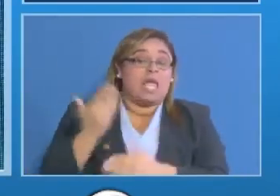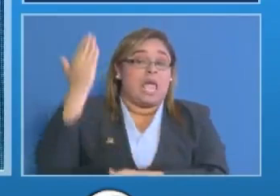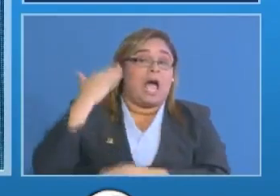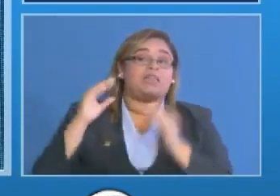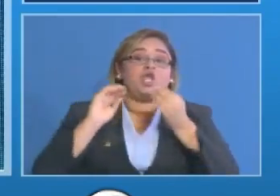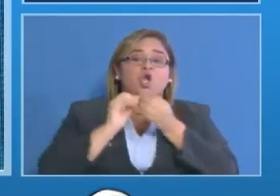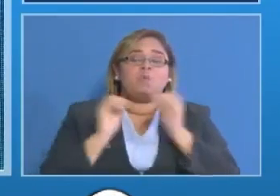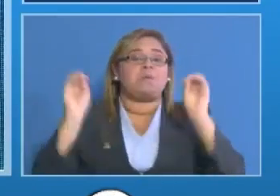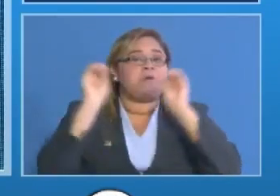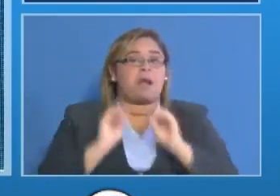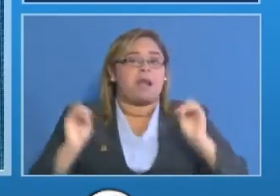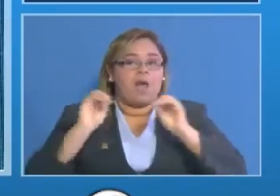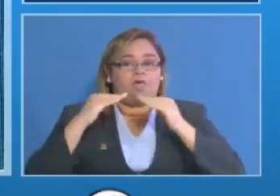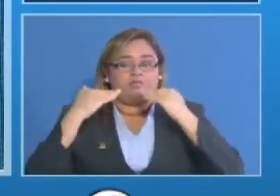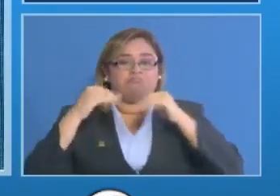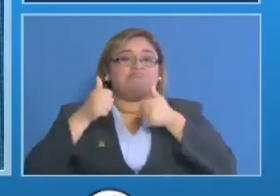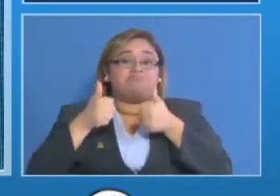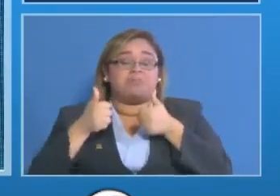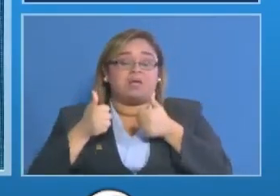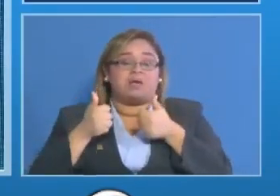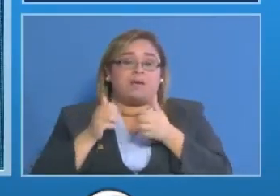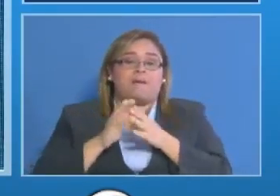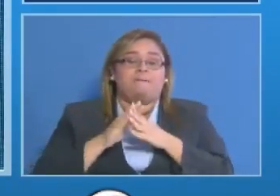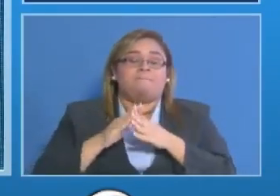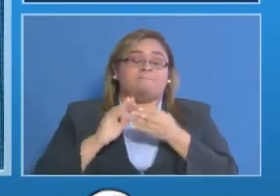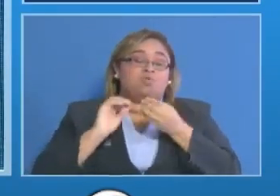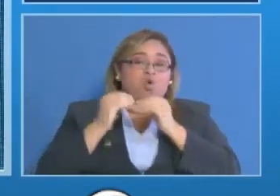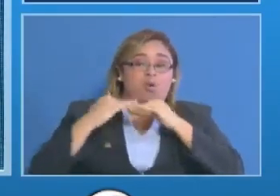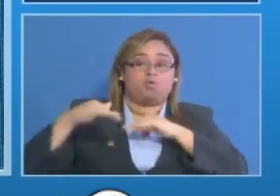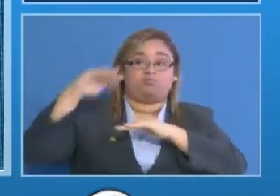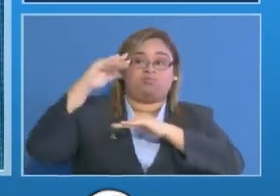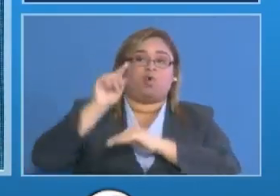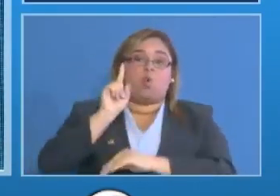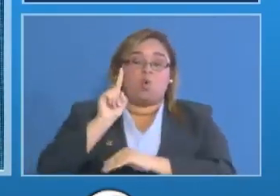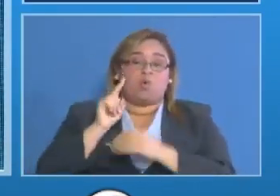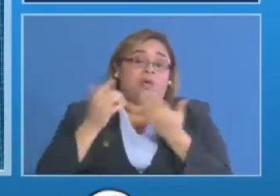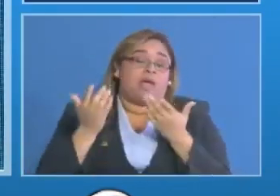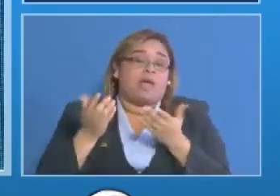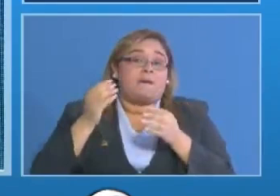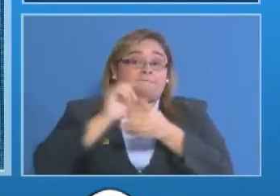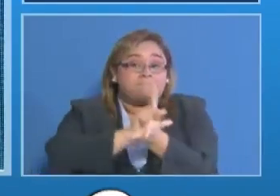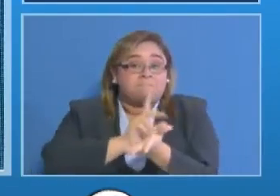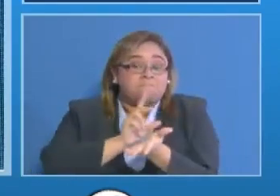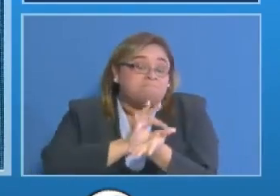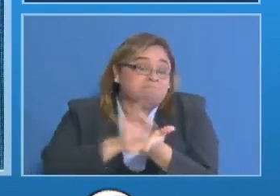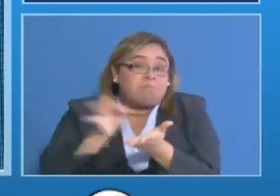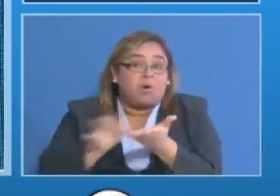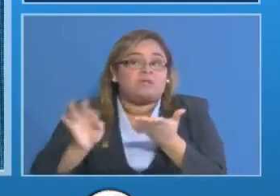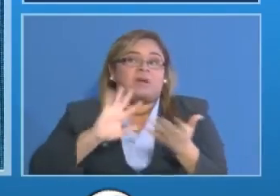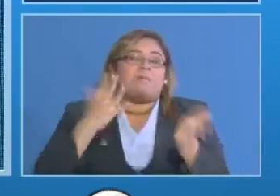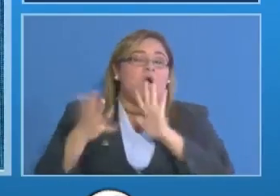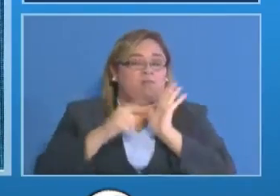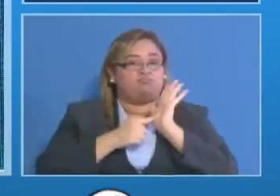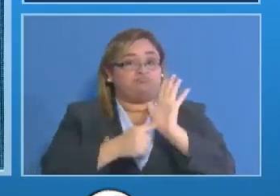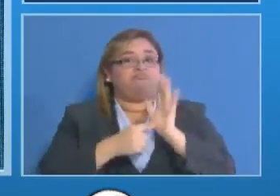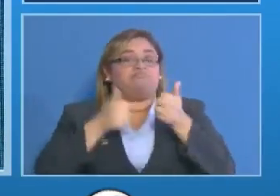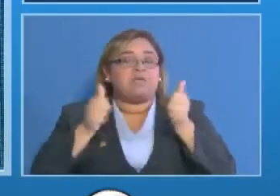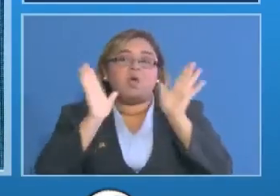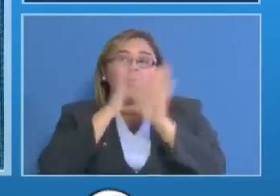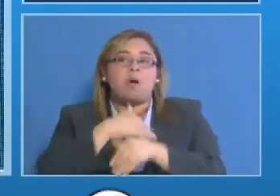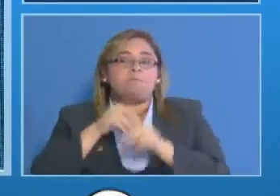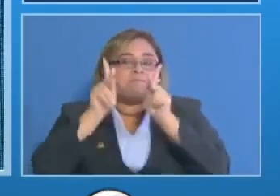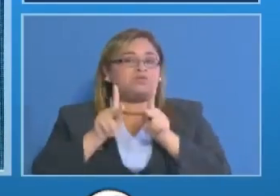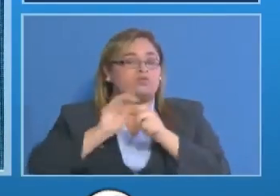con un promedio por arriba de uno y que incluso era como una de las modelos ahora vemos que el